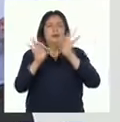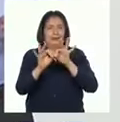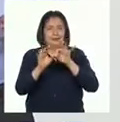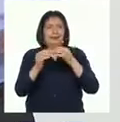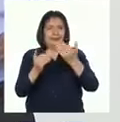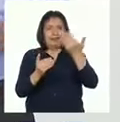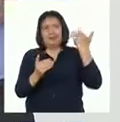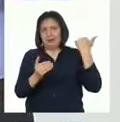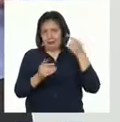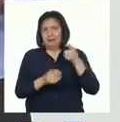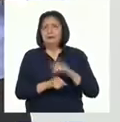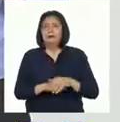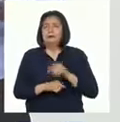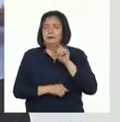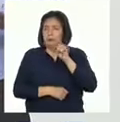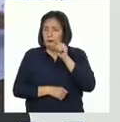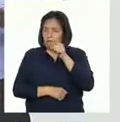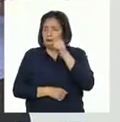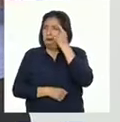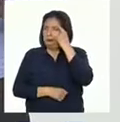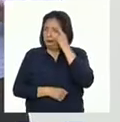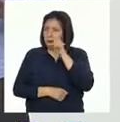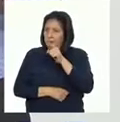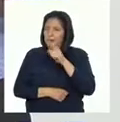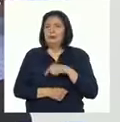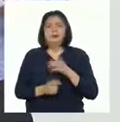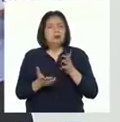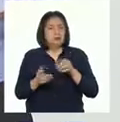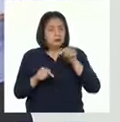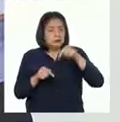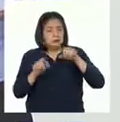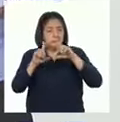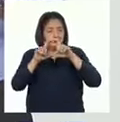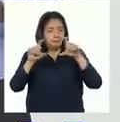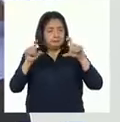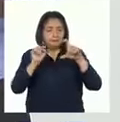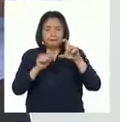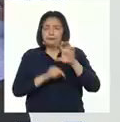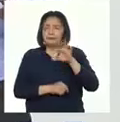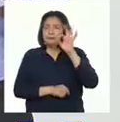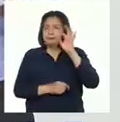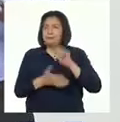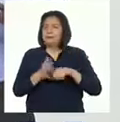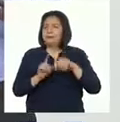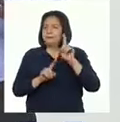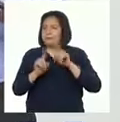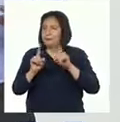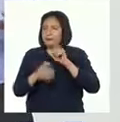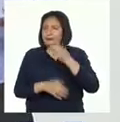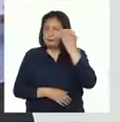el párrafo anterior. Tómalas en cuenta para ver si en este párrafo encontramos alguna idea principal.